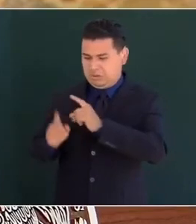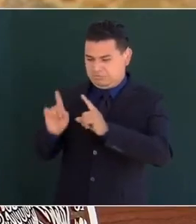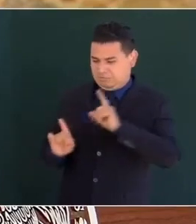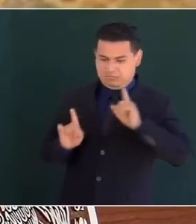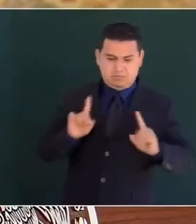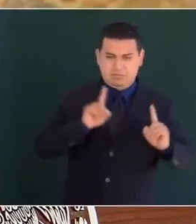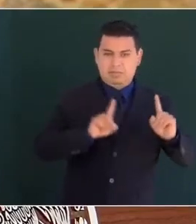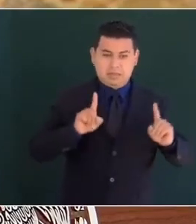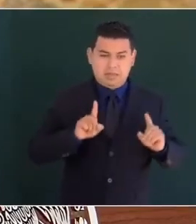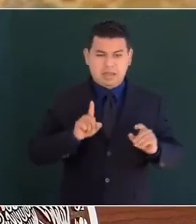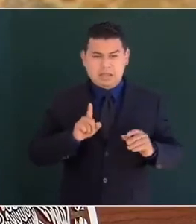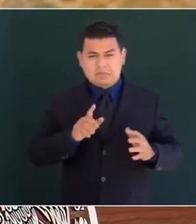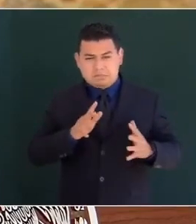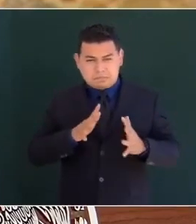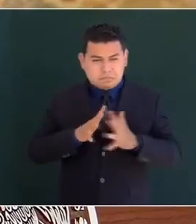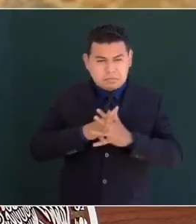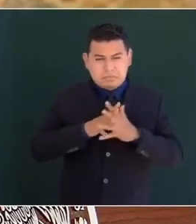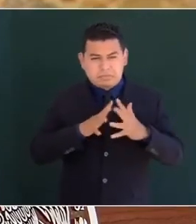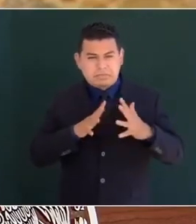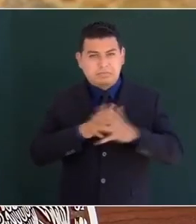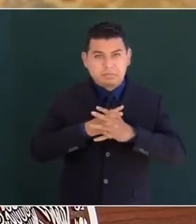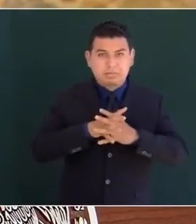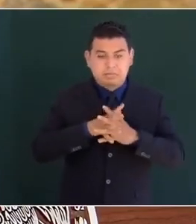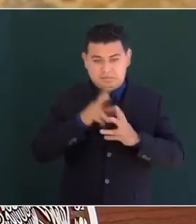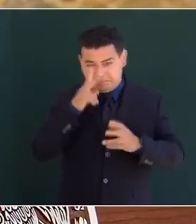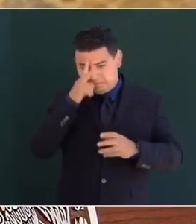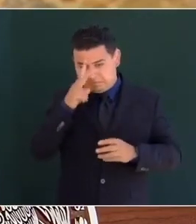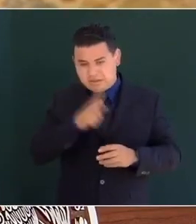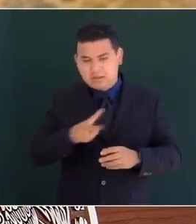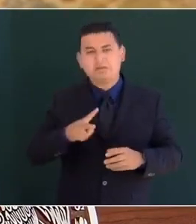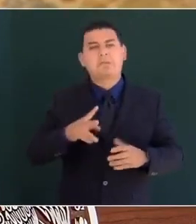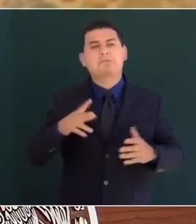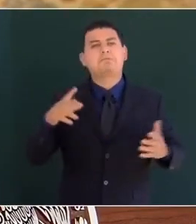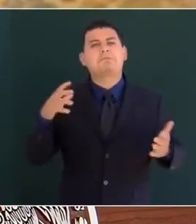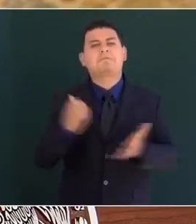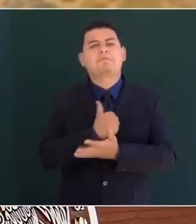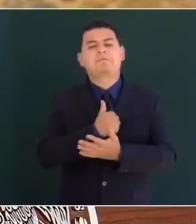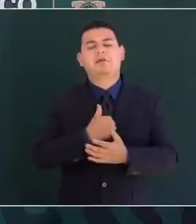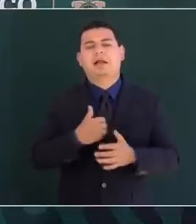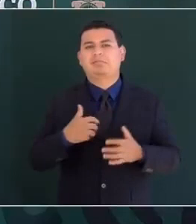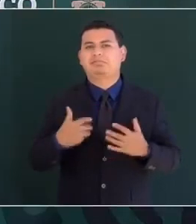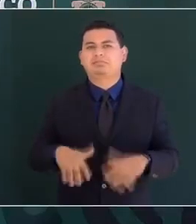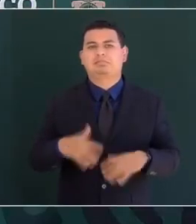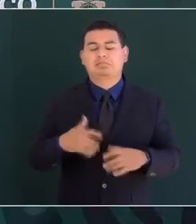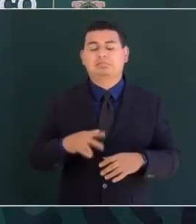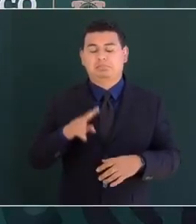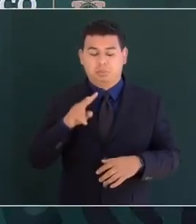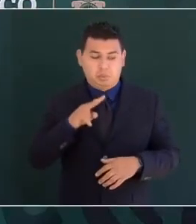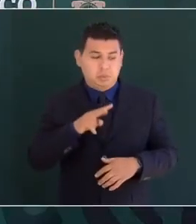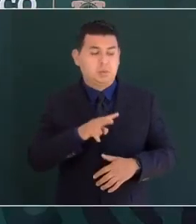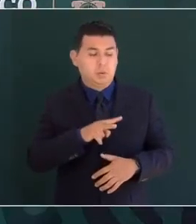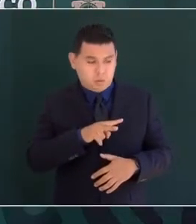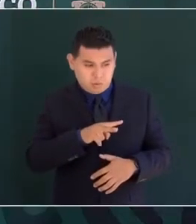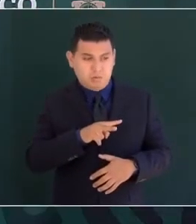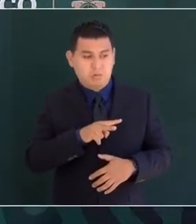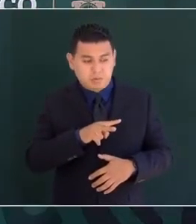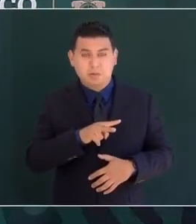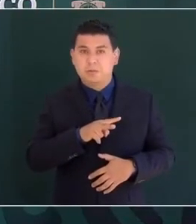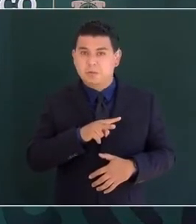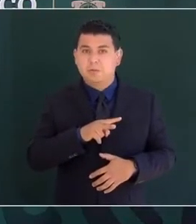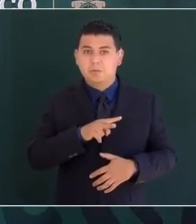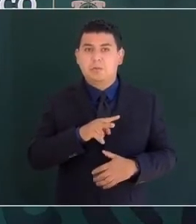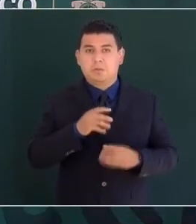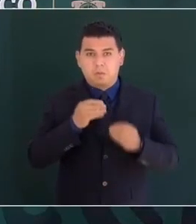a la ciudad de México para ese entonces era evidente que se había logrado